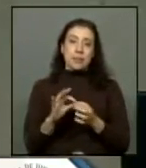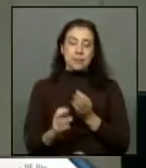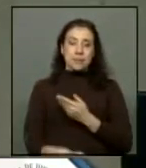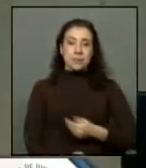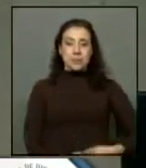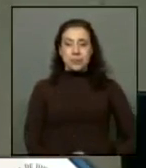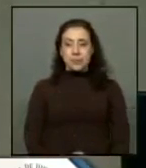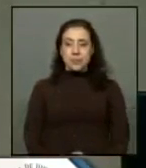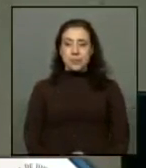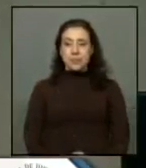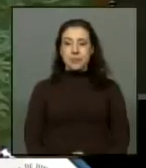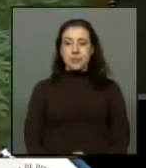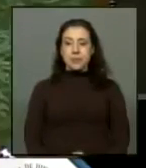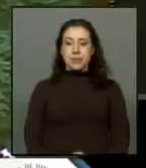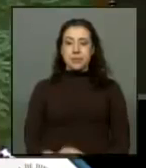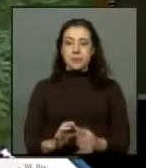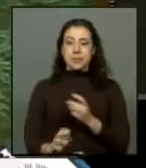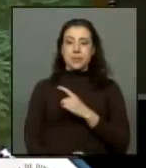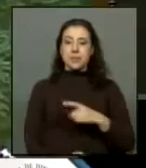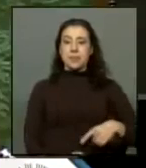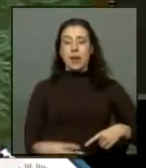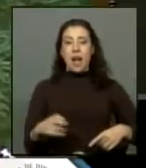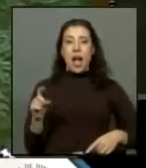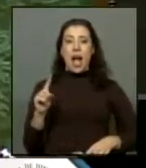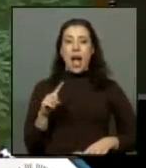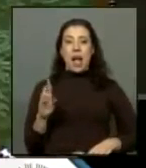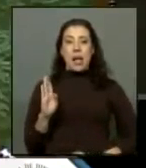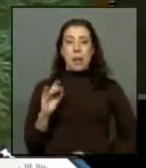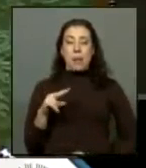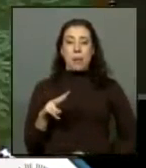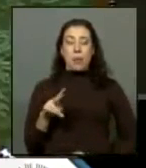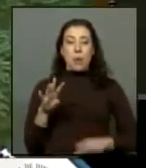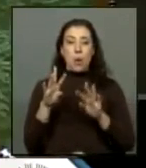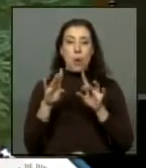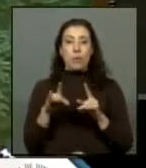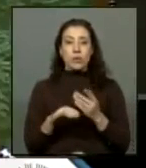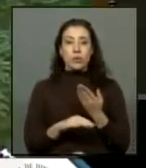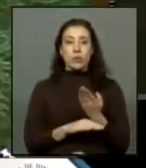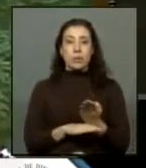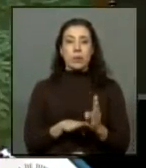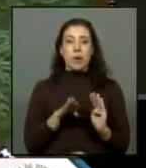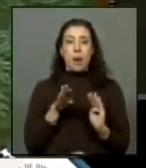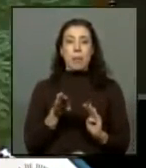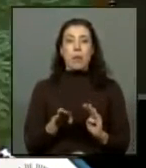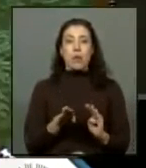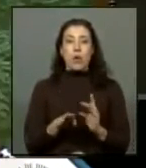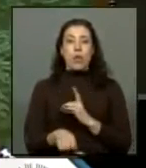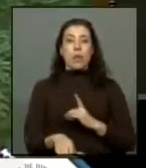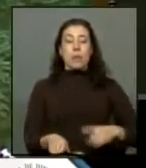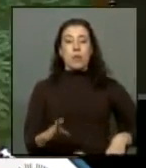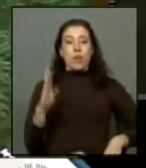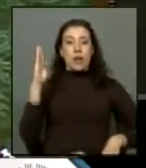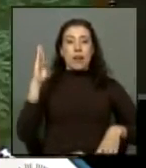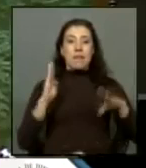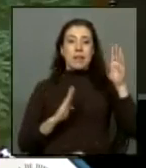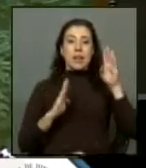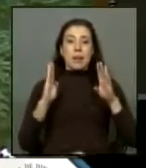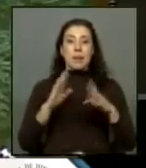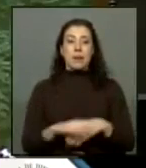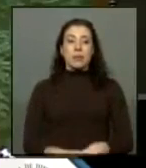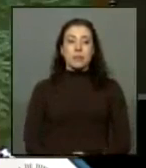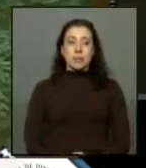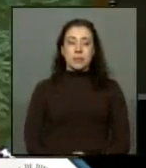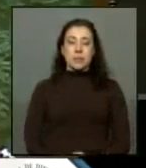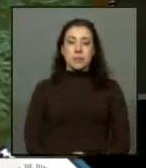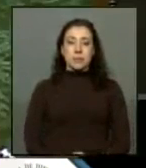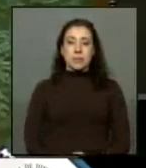Gracias, Diputados Bum. Se mandarán los oficios por usted solicitados con la adhesión de los diputados que están levantando la mano.